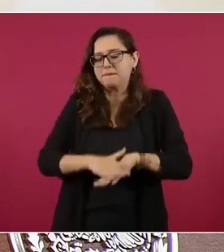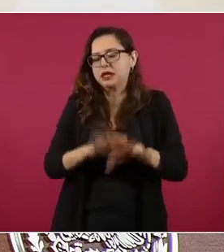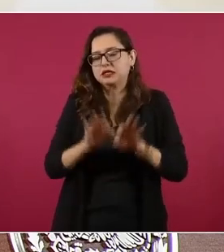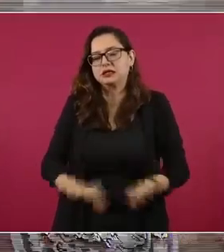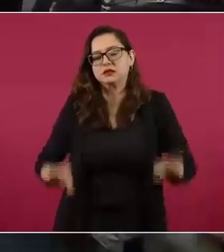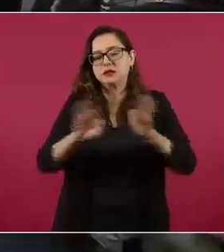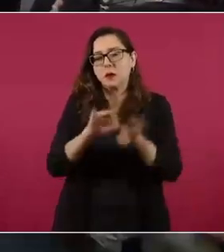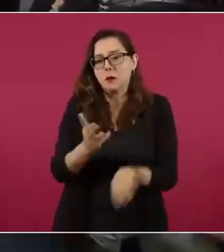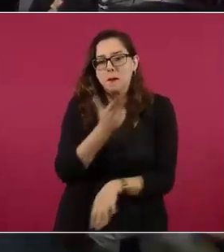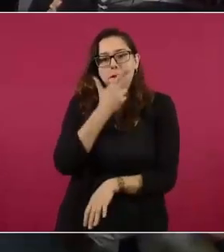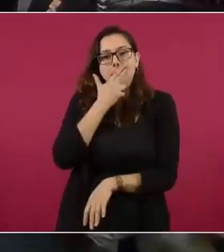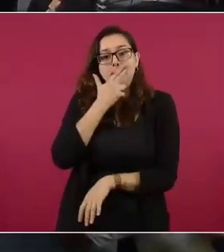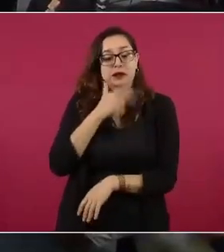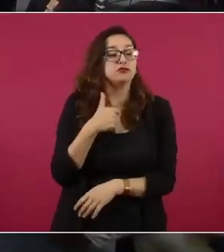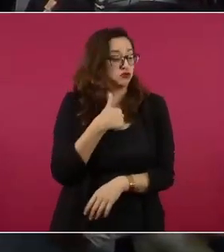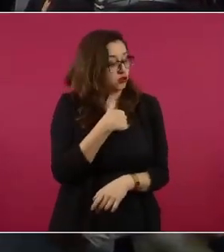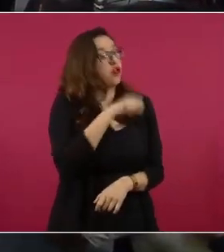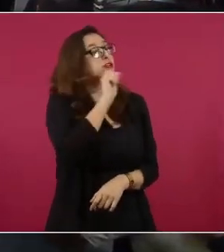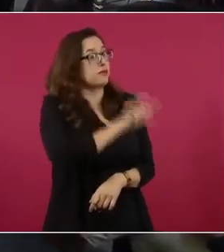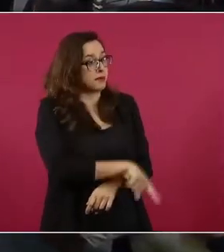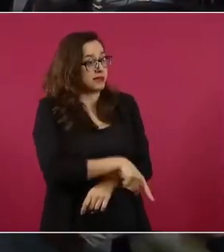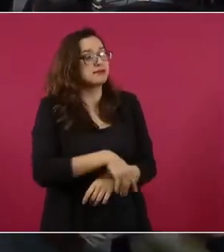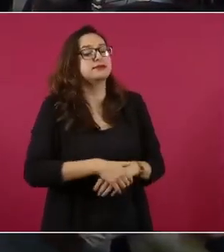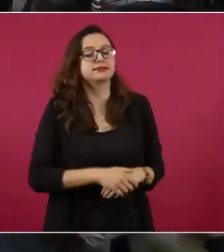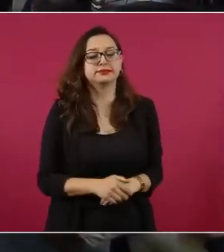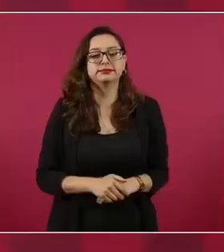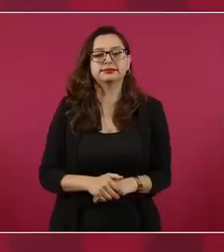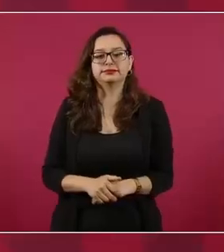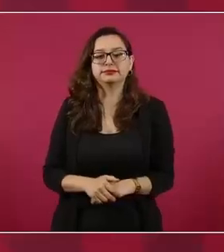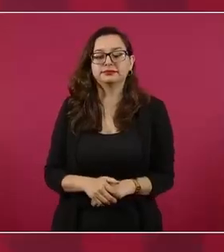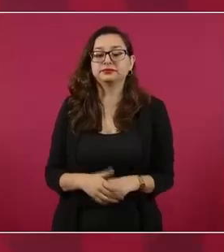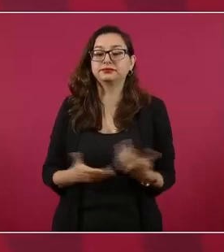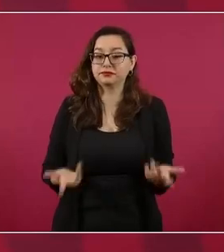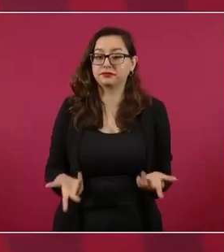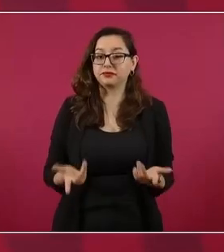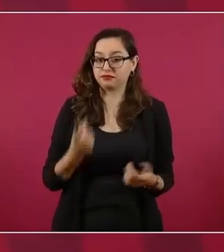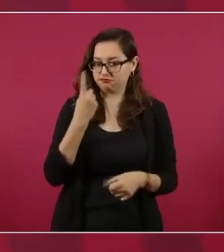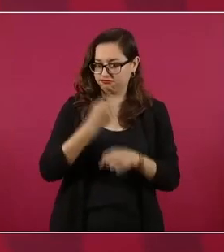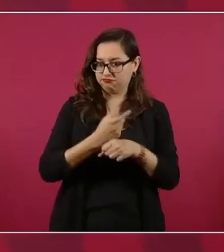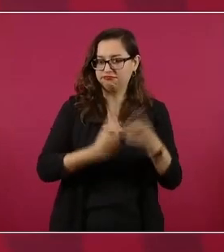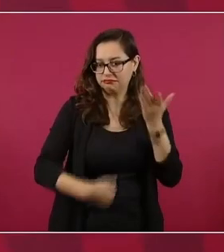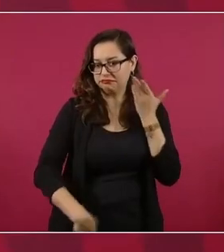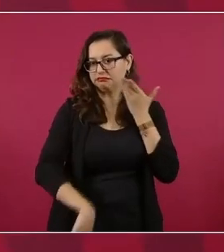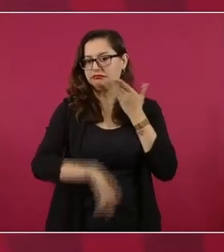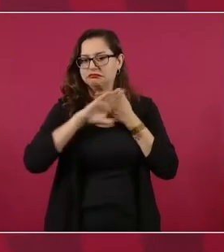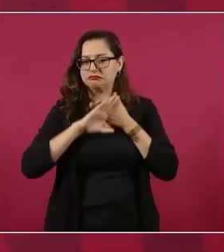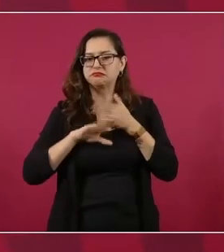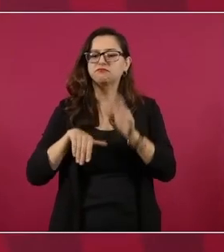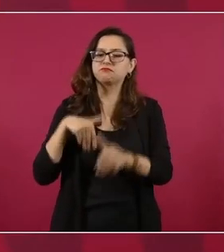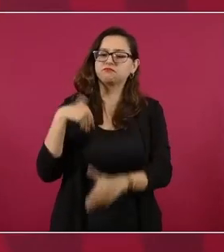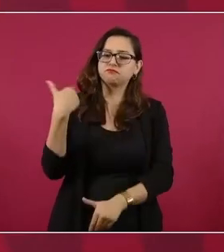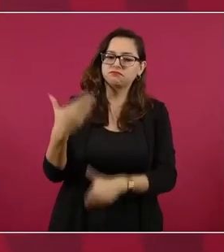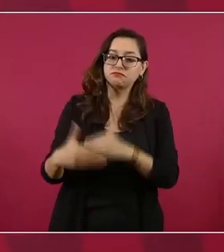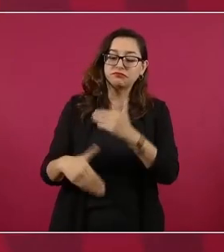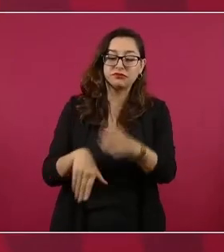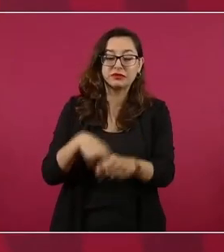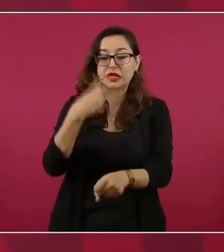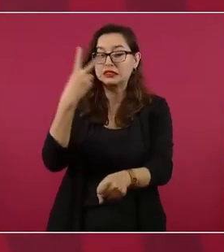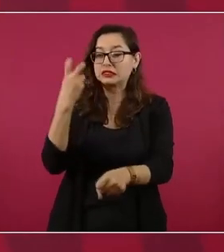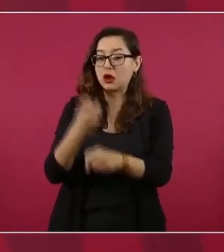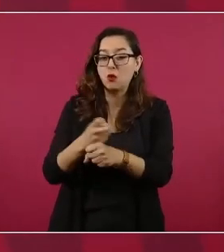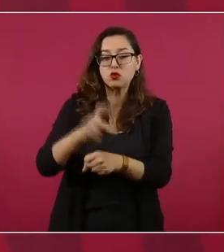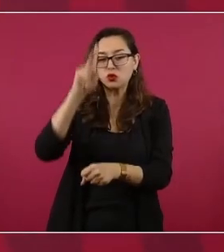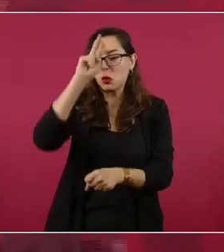Ese fue un golpe muy duro. Luego vino otro, posiblemente más duro,